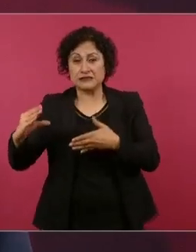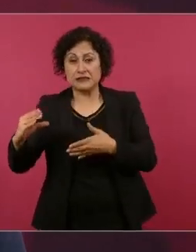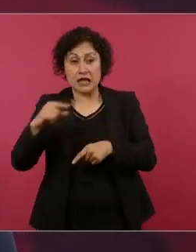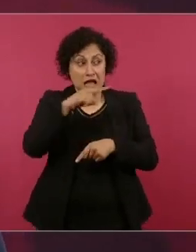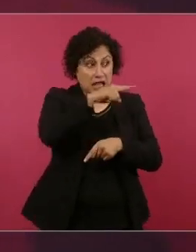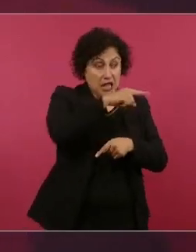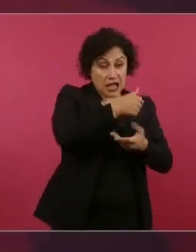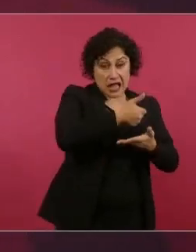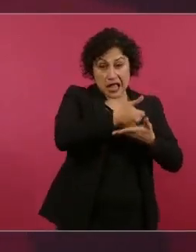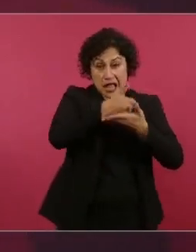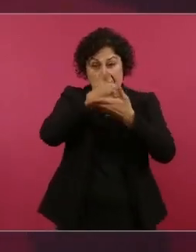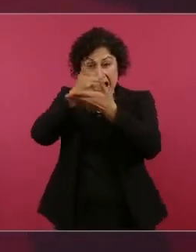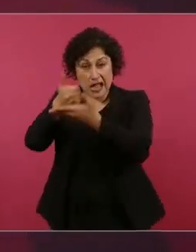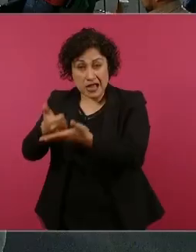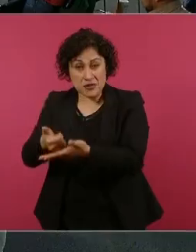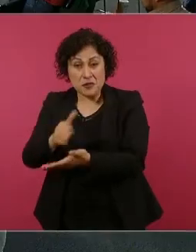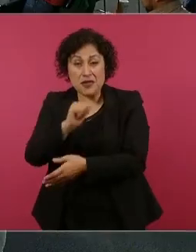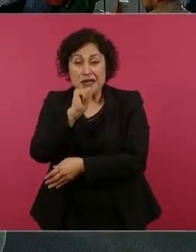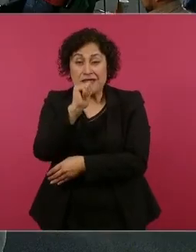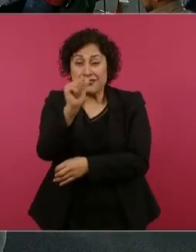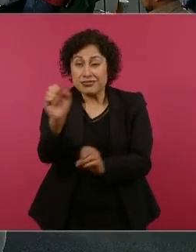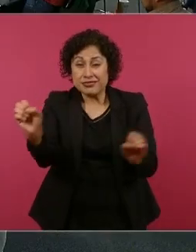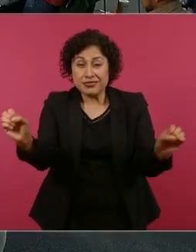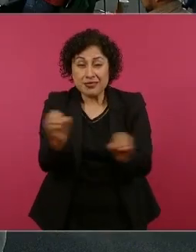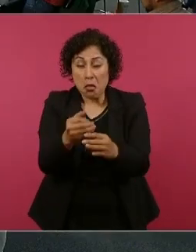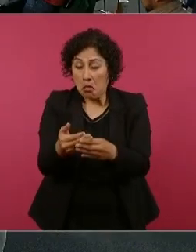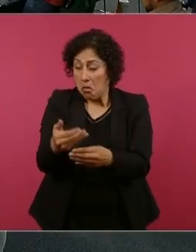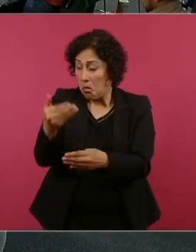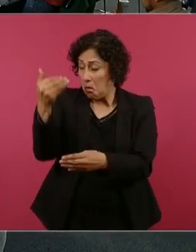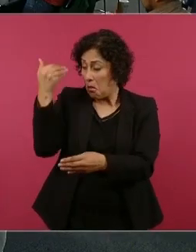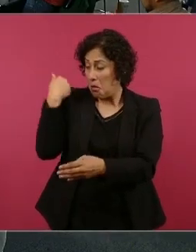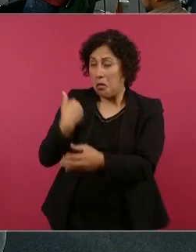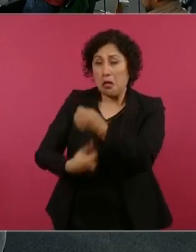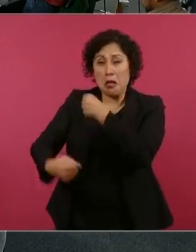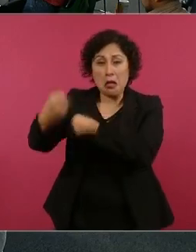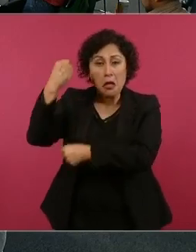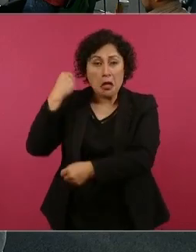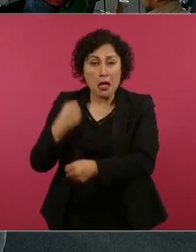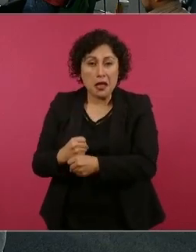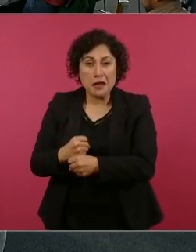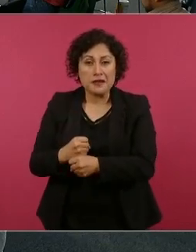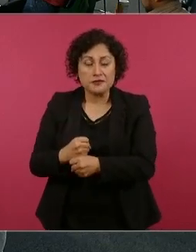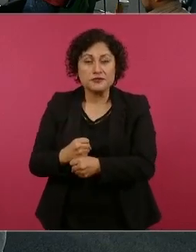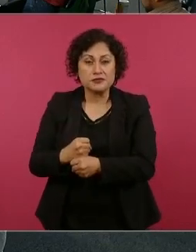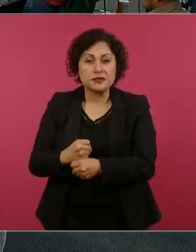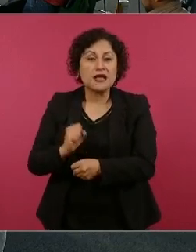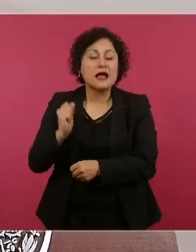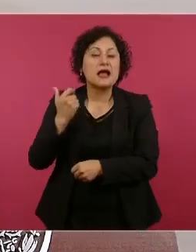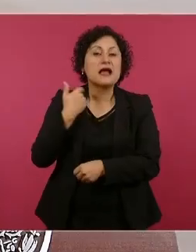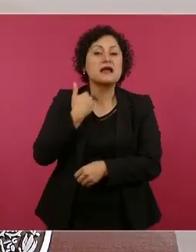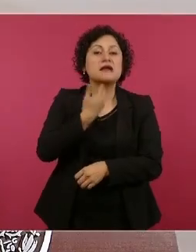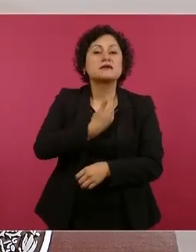Desde la Alianza para el Progreso del presidente Kennedy,